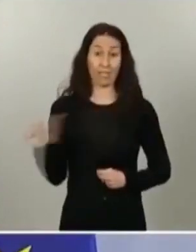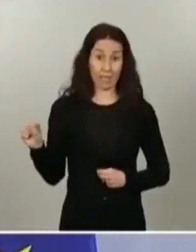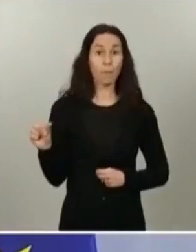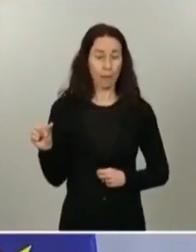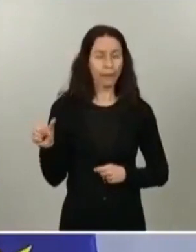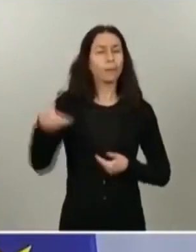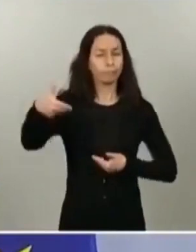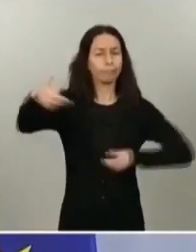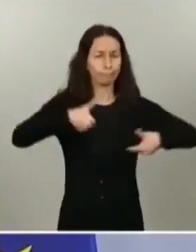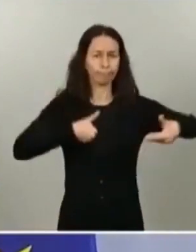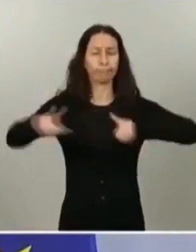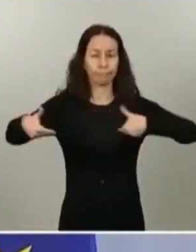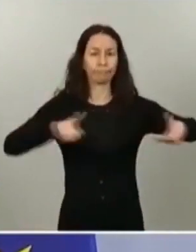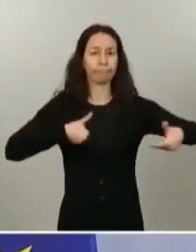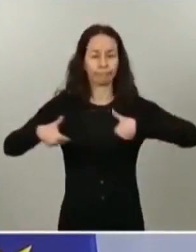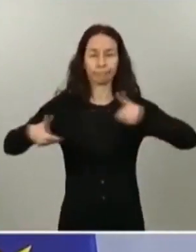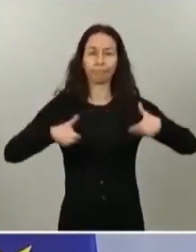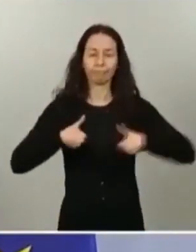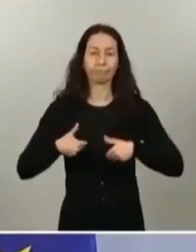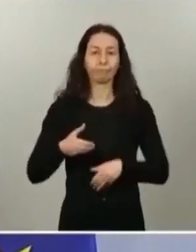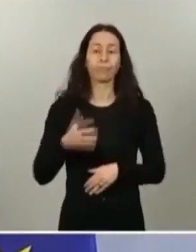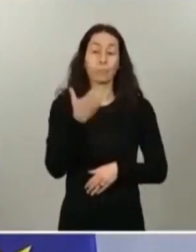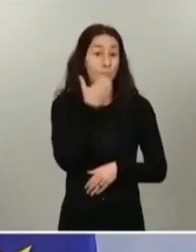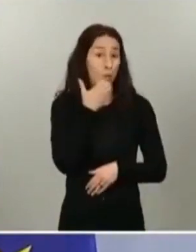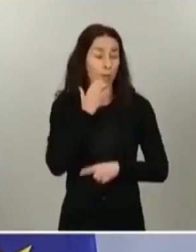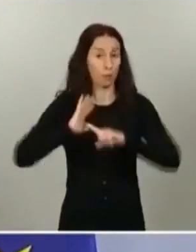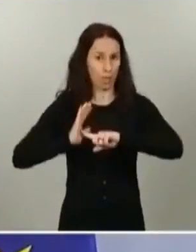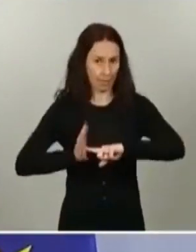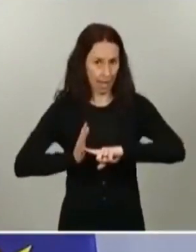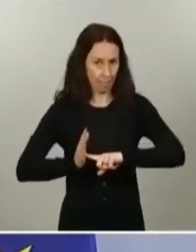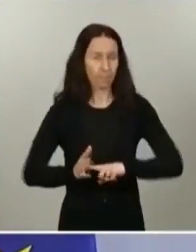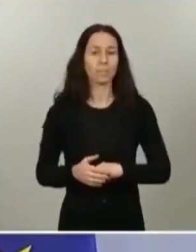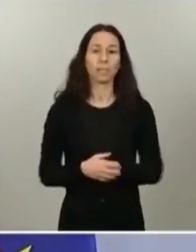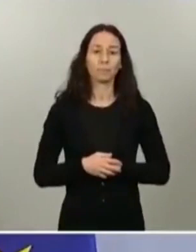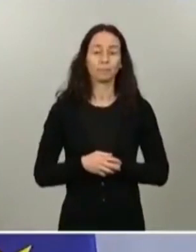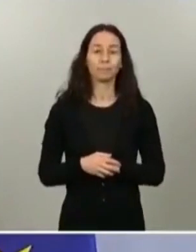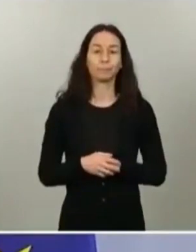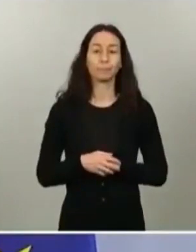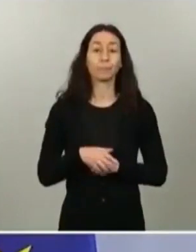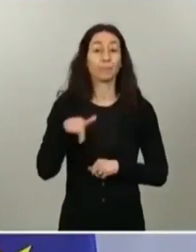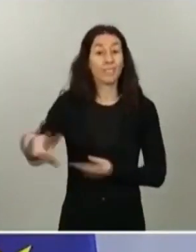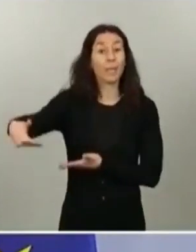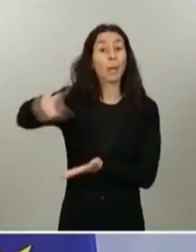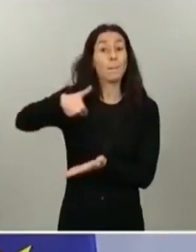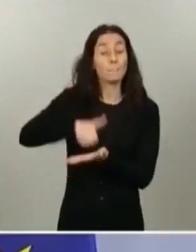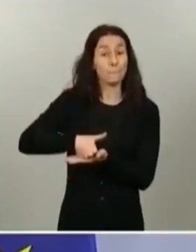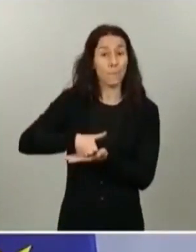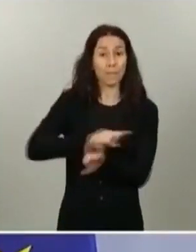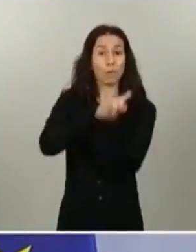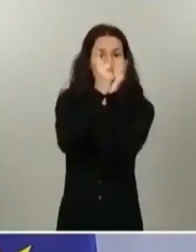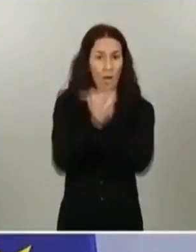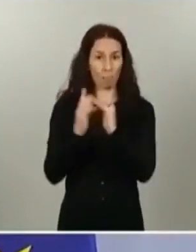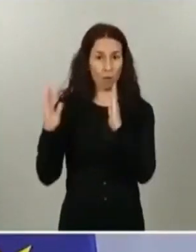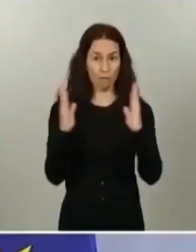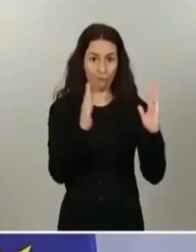parte de Castilla-La Mancha que ha solicitado el paso de fase de